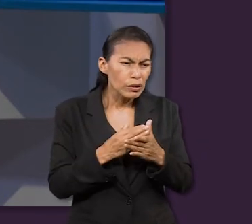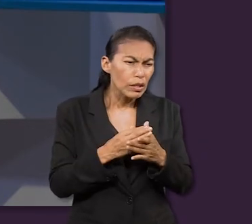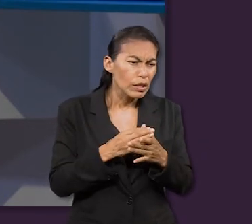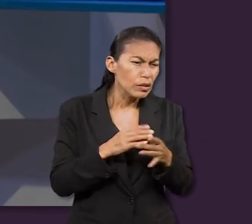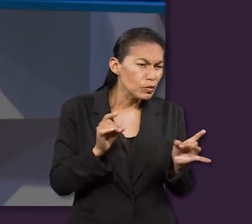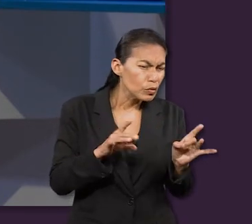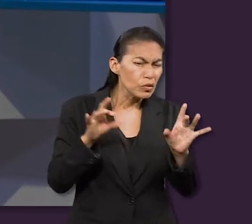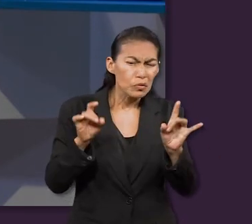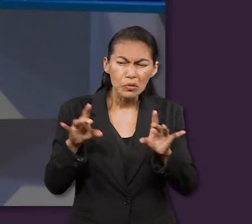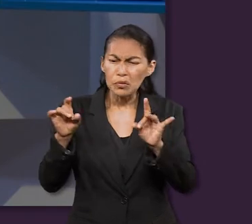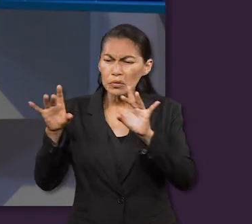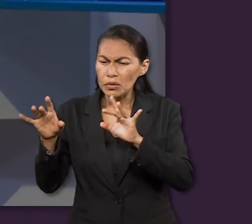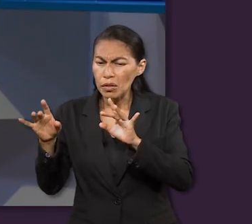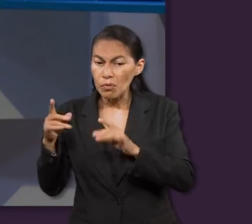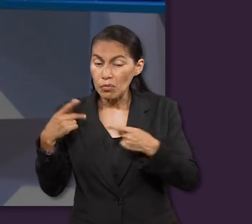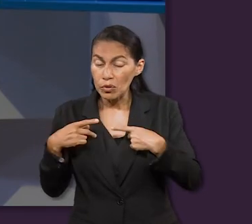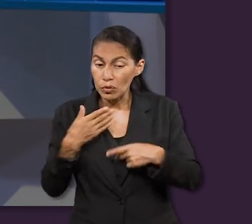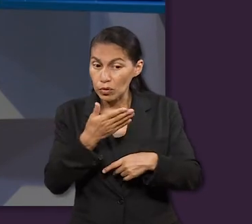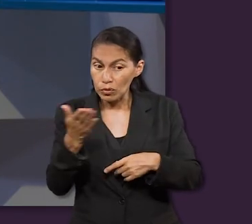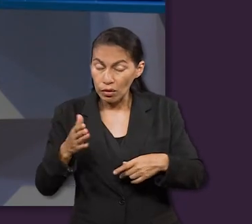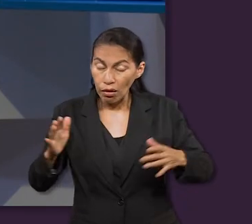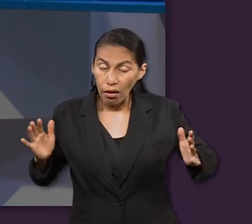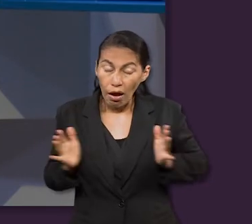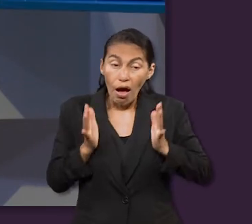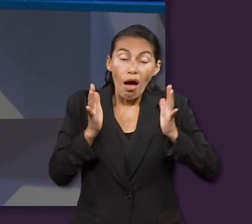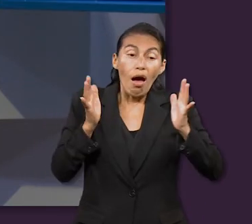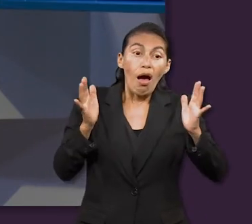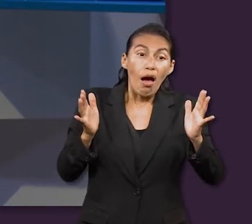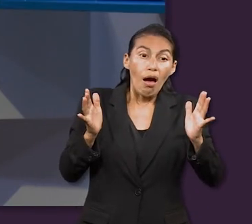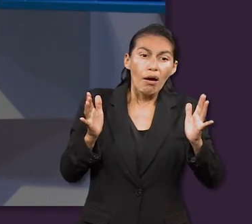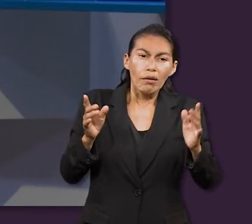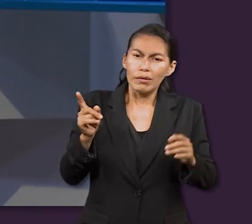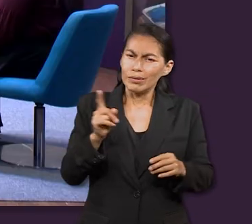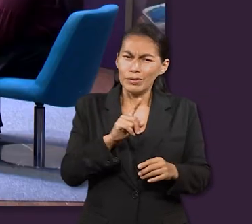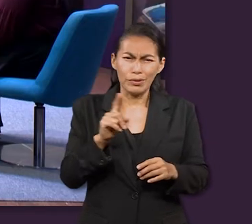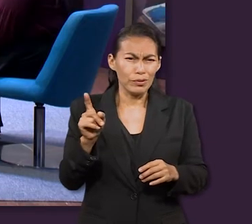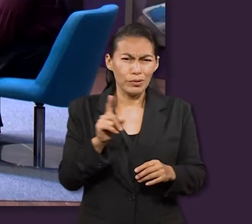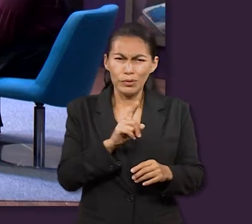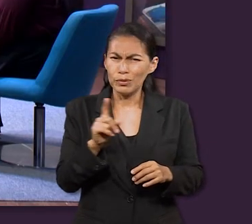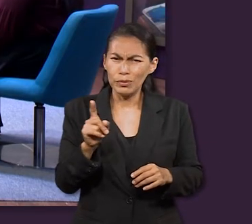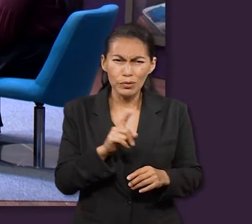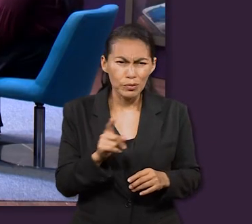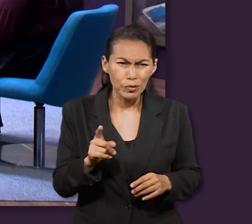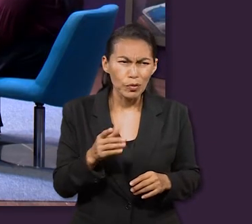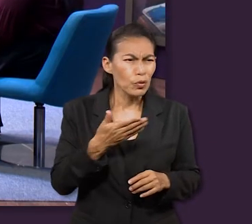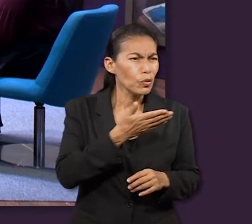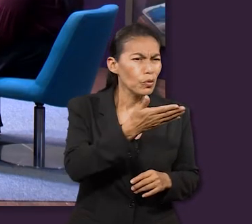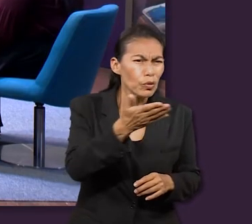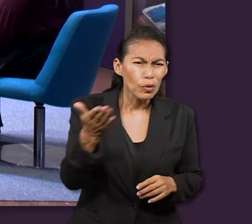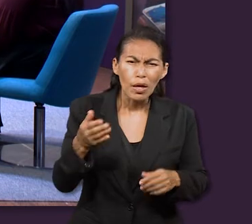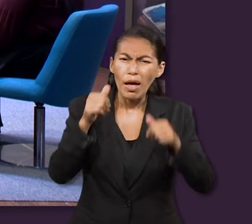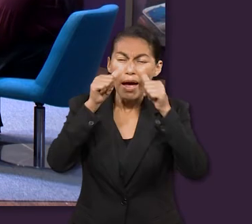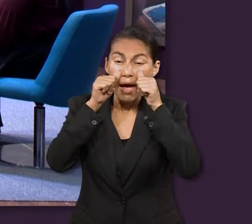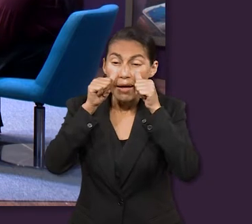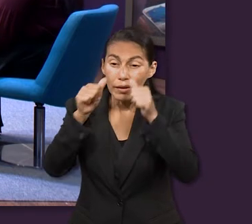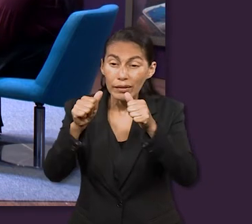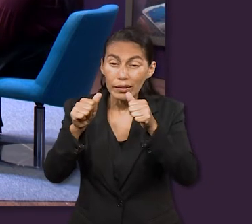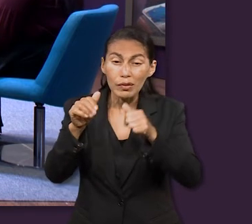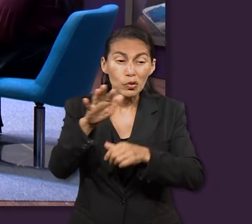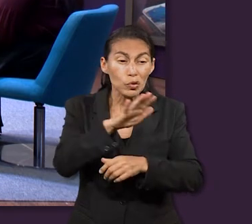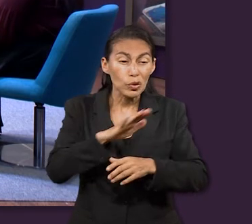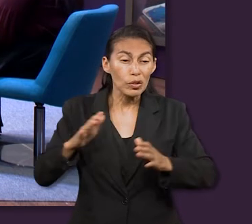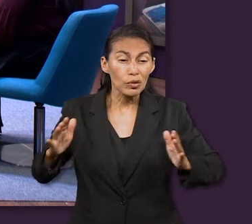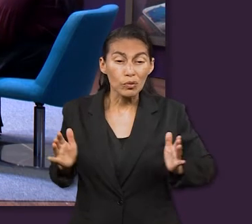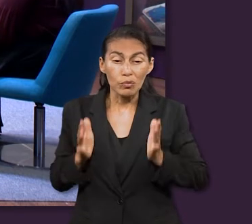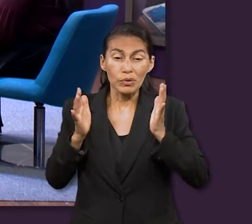sorprendan. Que no sea algo que los tome, pues, o que ustedes lo tomen como algo externo a ustedes. Ustedes deben